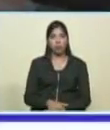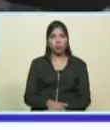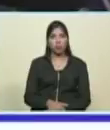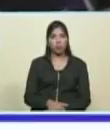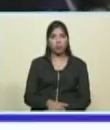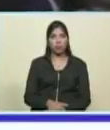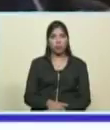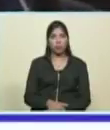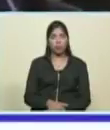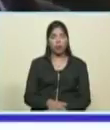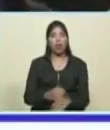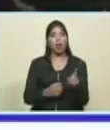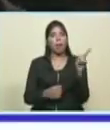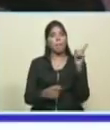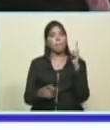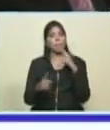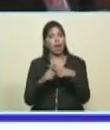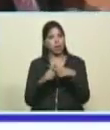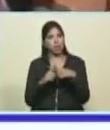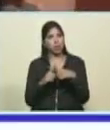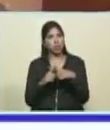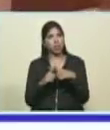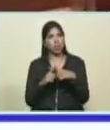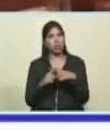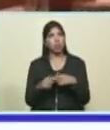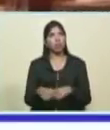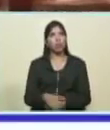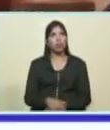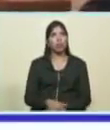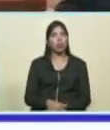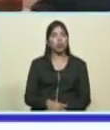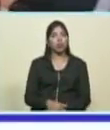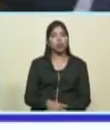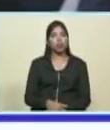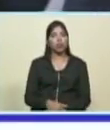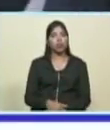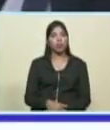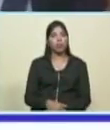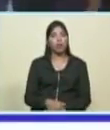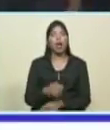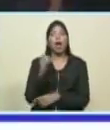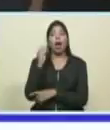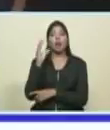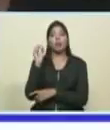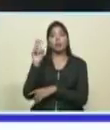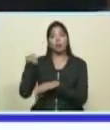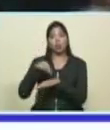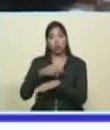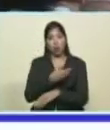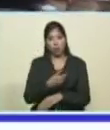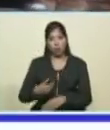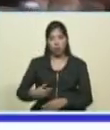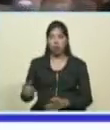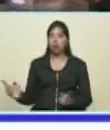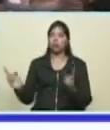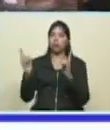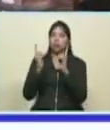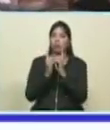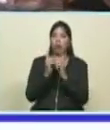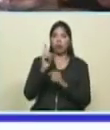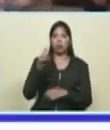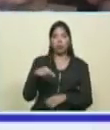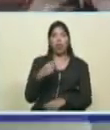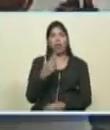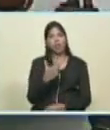y tuvimos también la primera parada que hicimos con el presidente de la asamblea nacional ayer le dedicamos